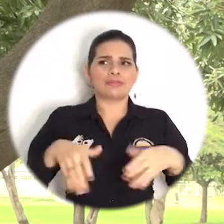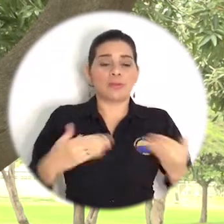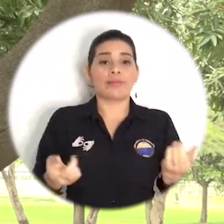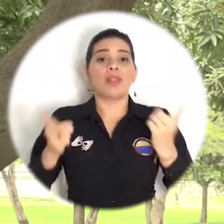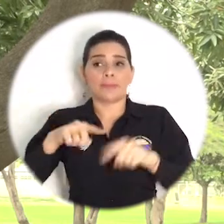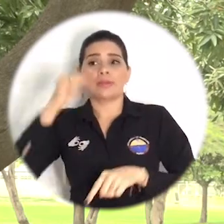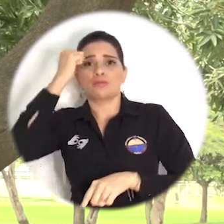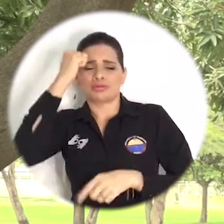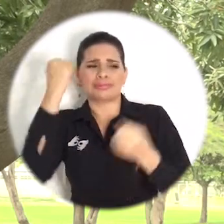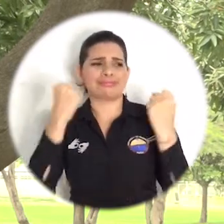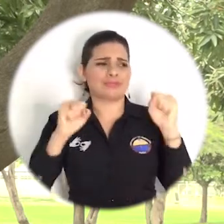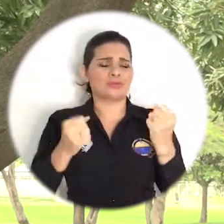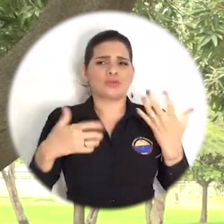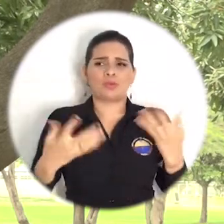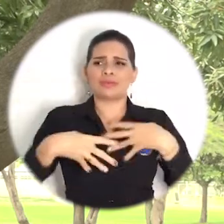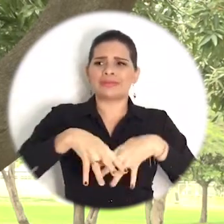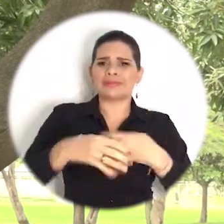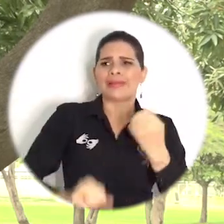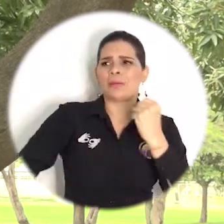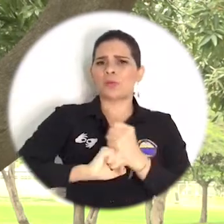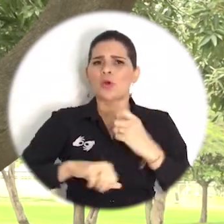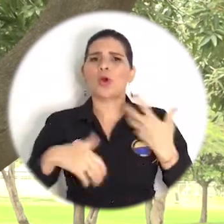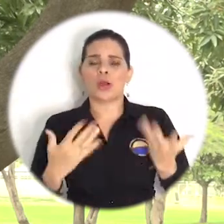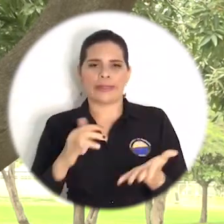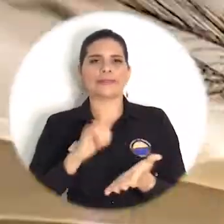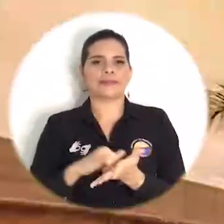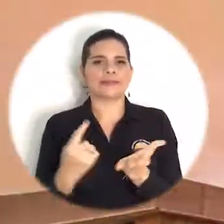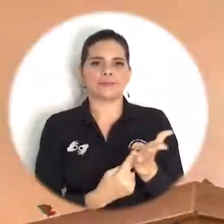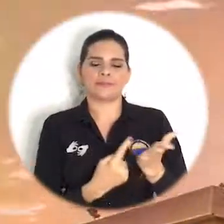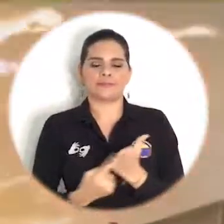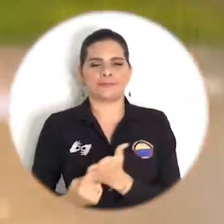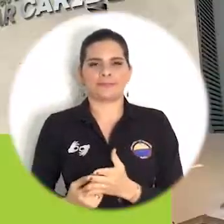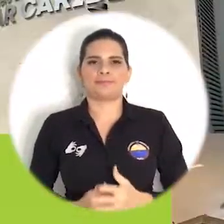mismos docentes también tienen en esta movilización.